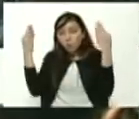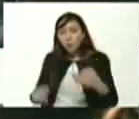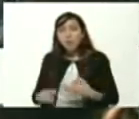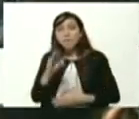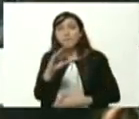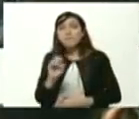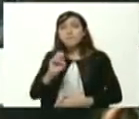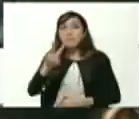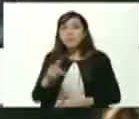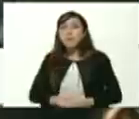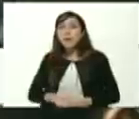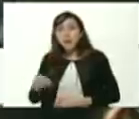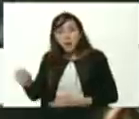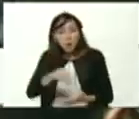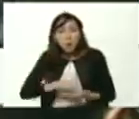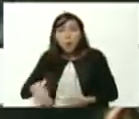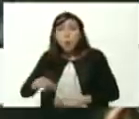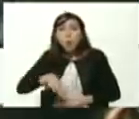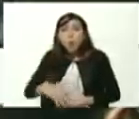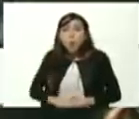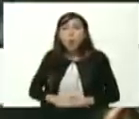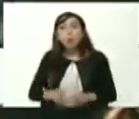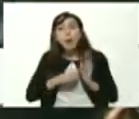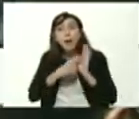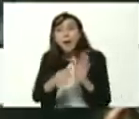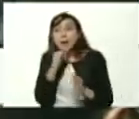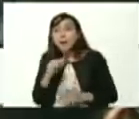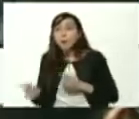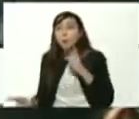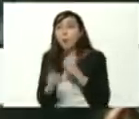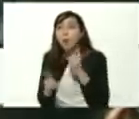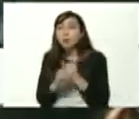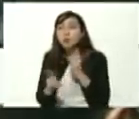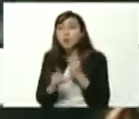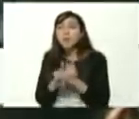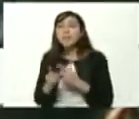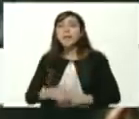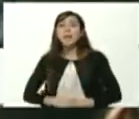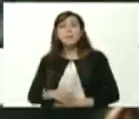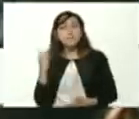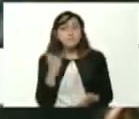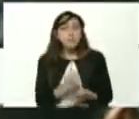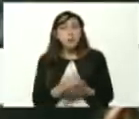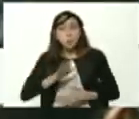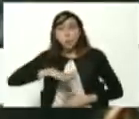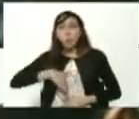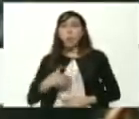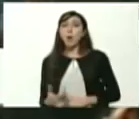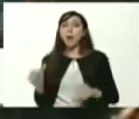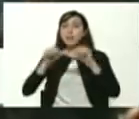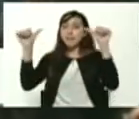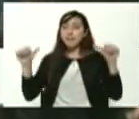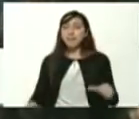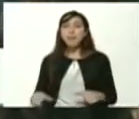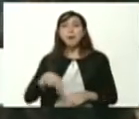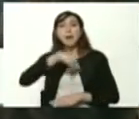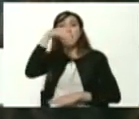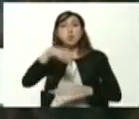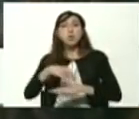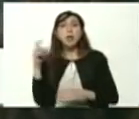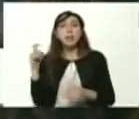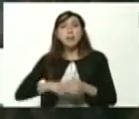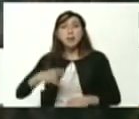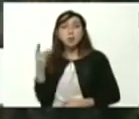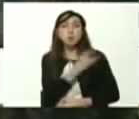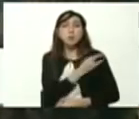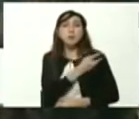informaciones de los puntos donde van a estar los puntos de registro para el sistema nacional de ingreso en